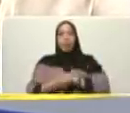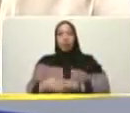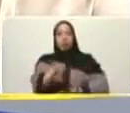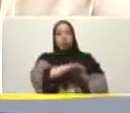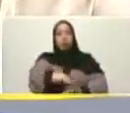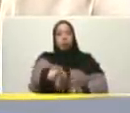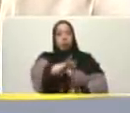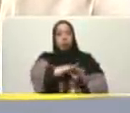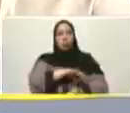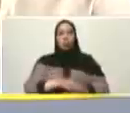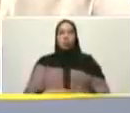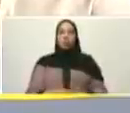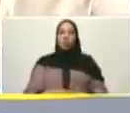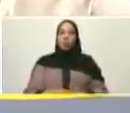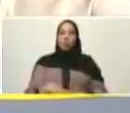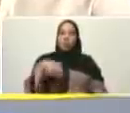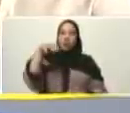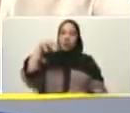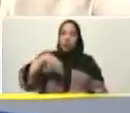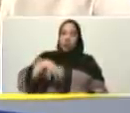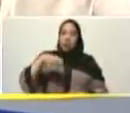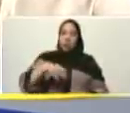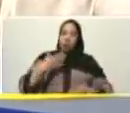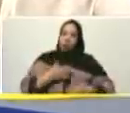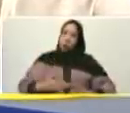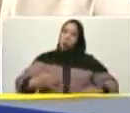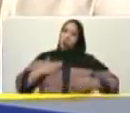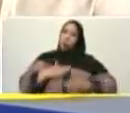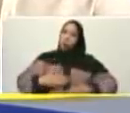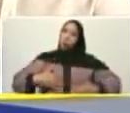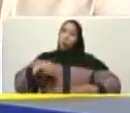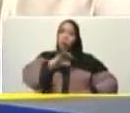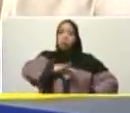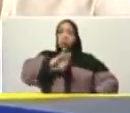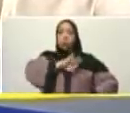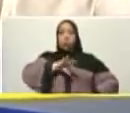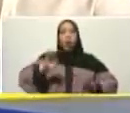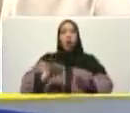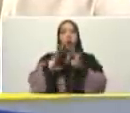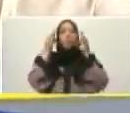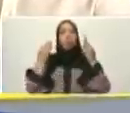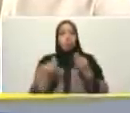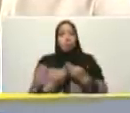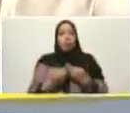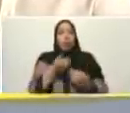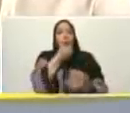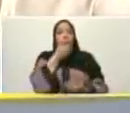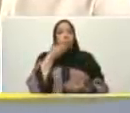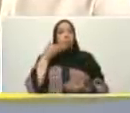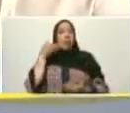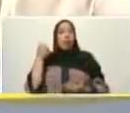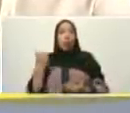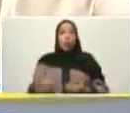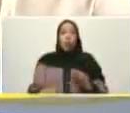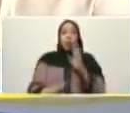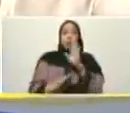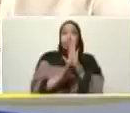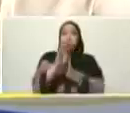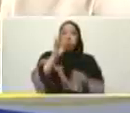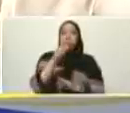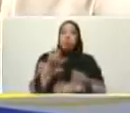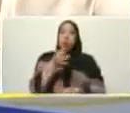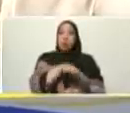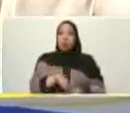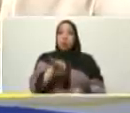resucitando el estado de bienestar social tenemos que mejorar mucho en todos los frentes sociales